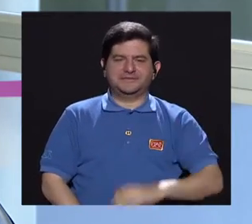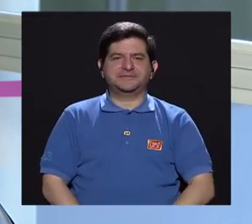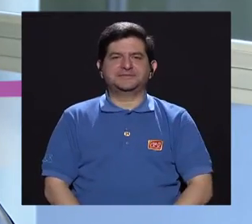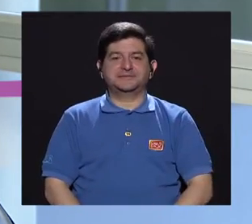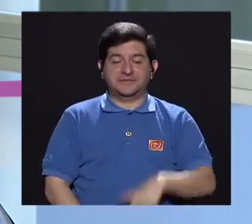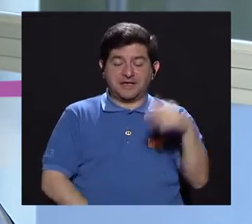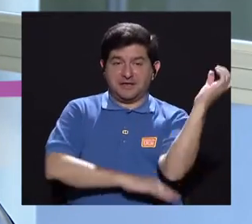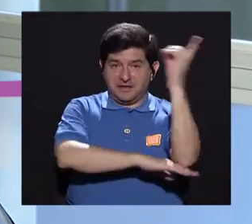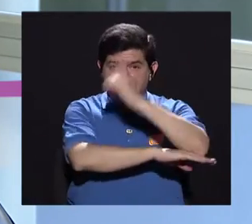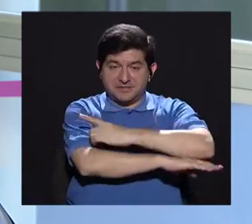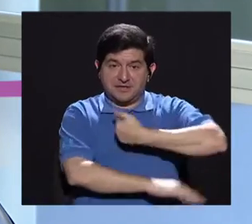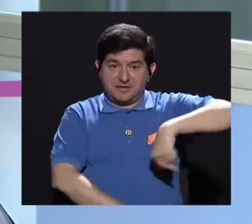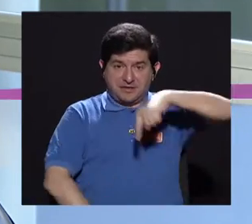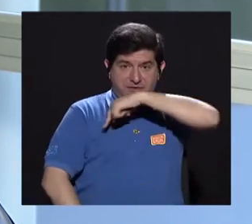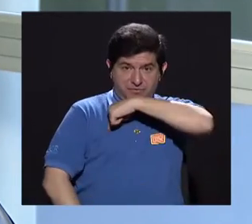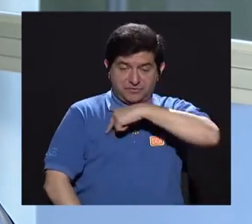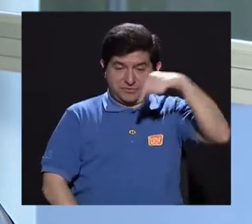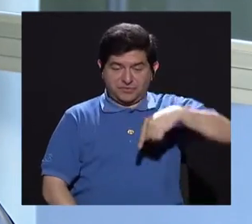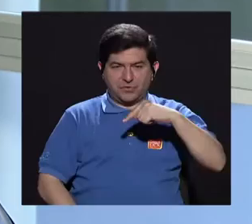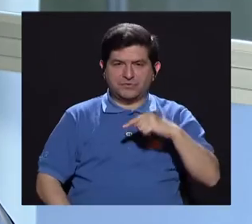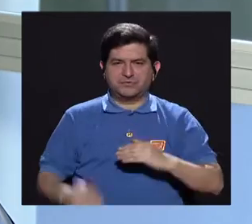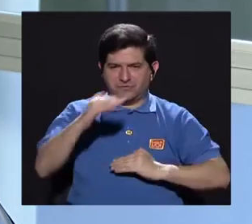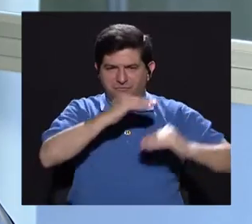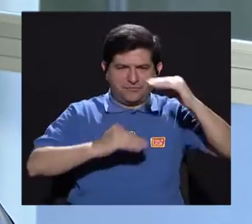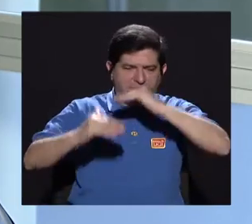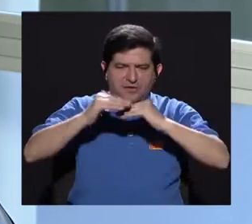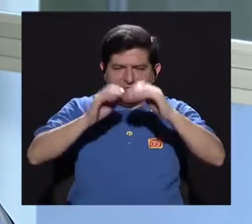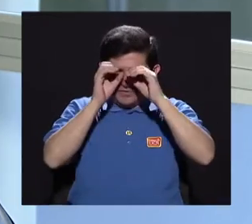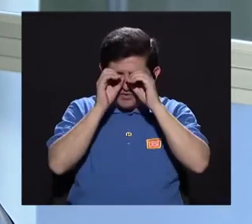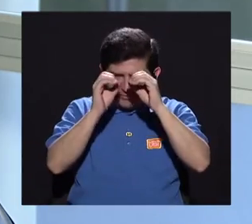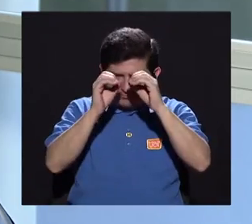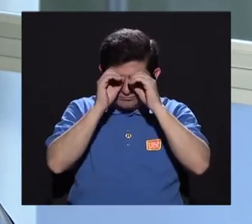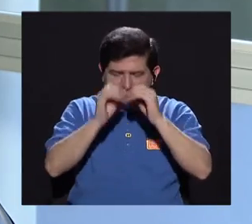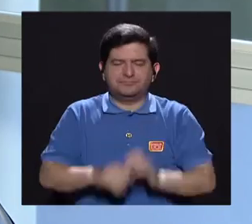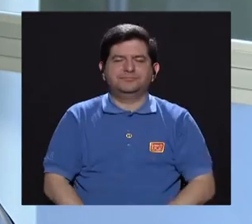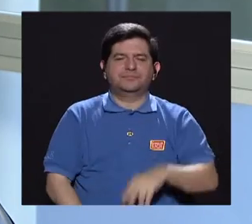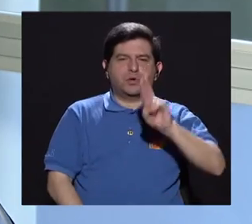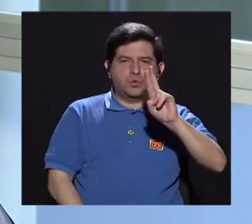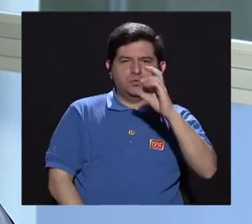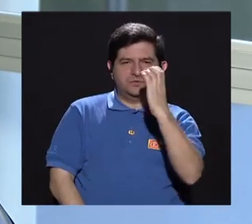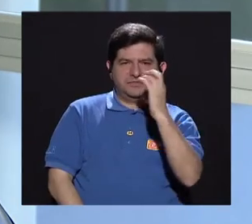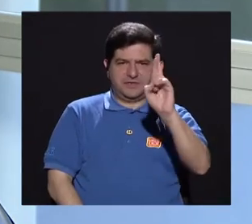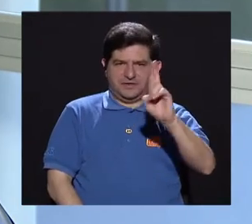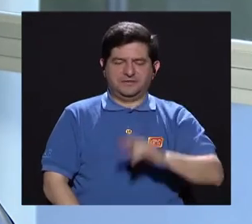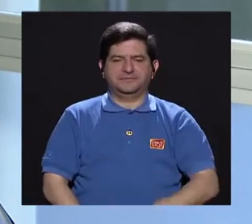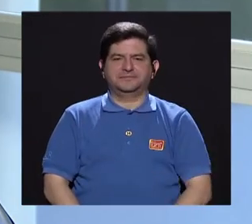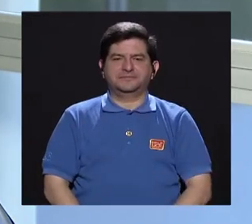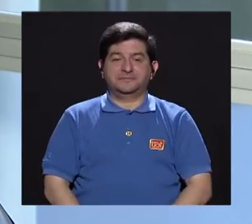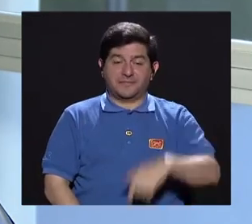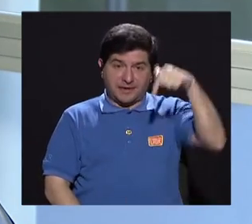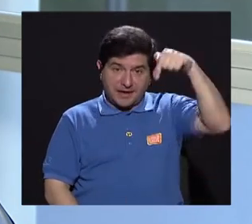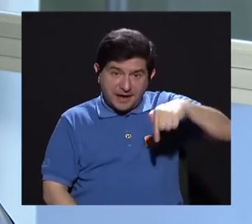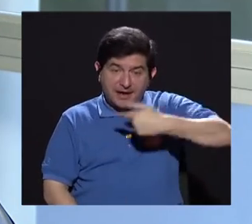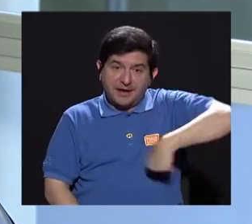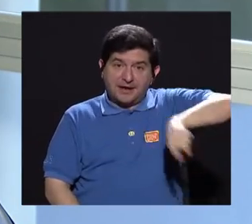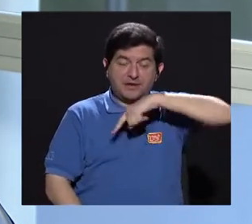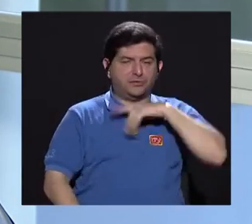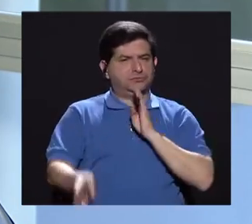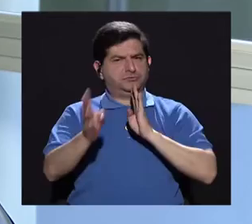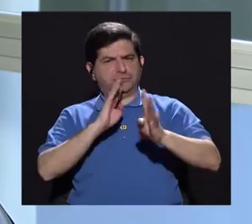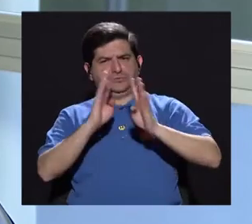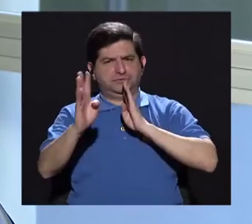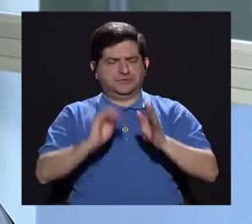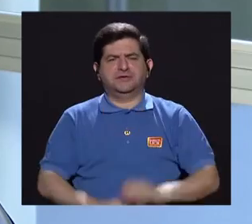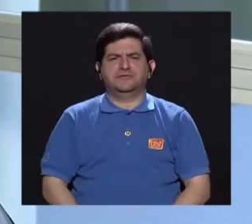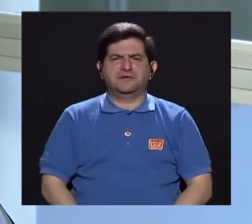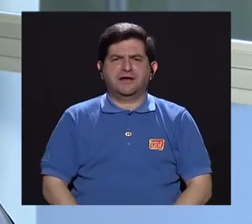Fernández. El día de hoy nos encontramos desde la Facultad de Microbiología en la Universidad de Costa Rica y desde aquí vamos a